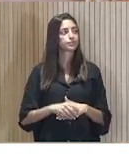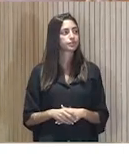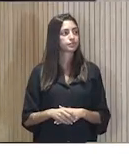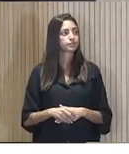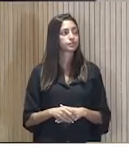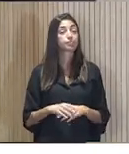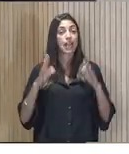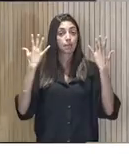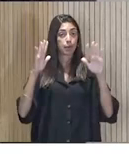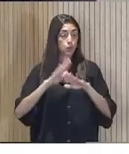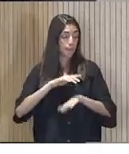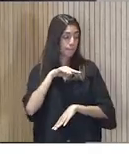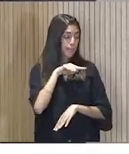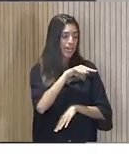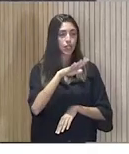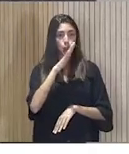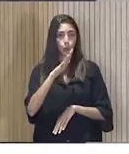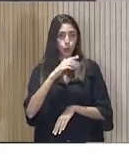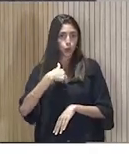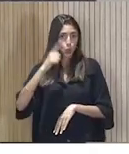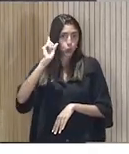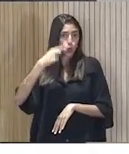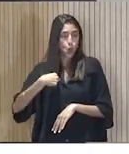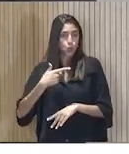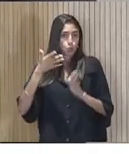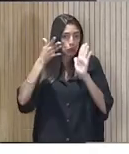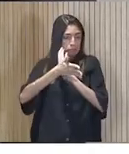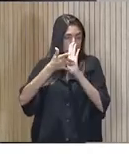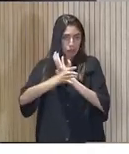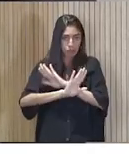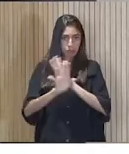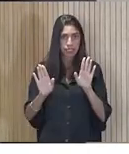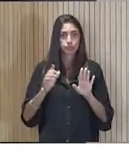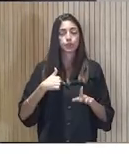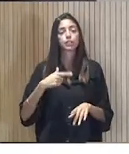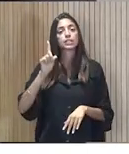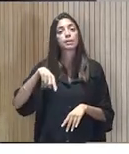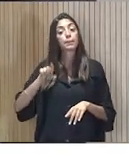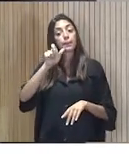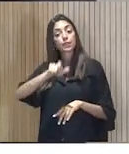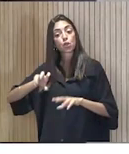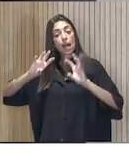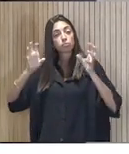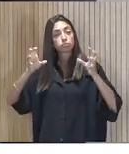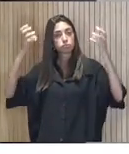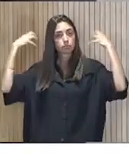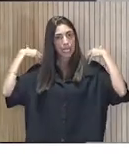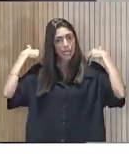El aplauso para ellas, yo solamente soy un plumilla que voy allí y lo cuento, y el aplauso al que estaba lleno de la radio aquella mañana y llamó diciendo,